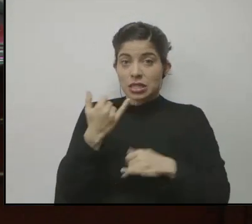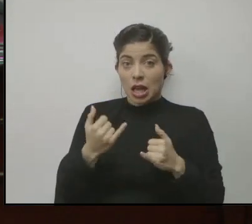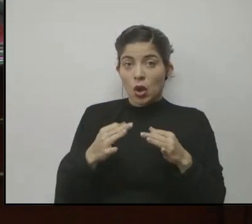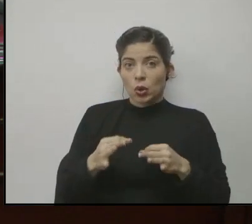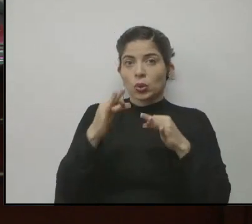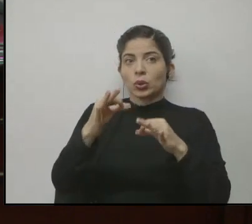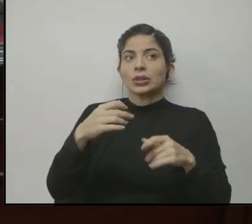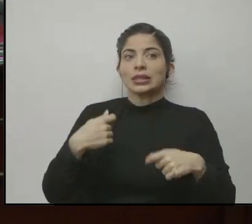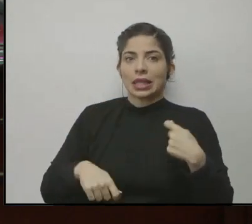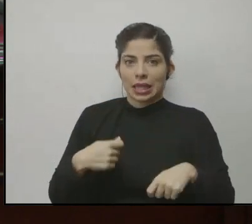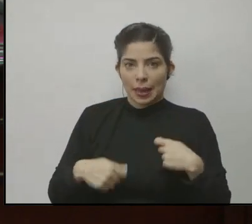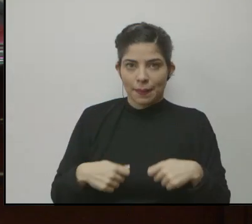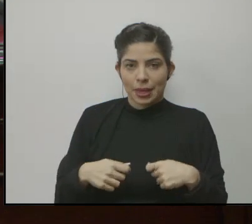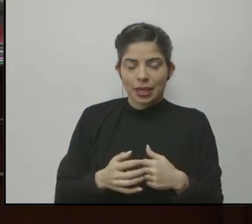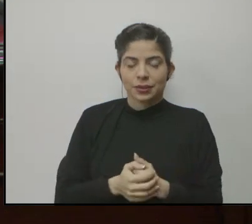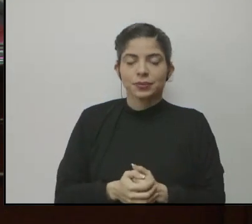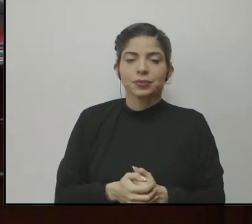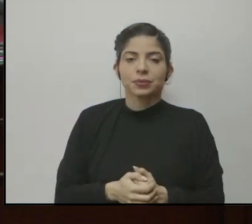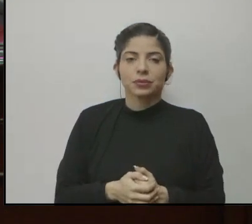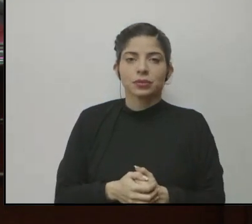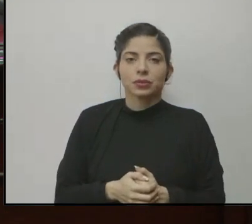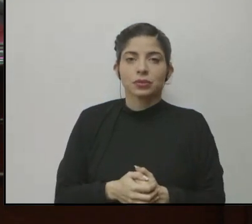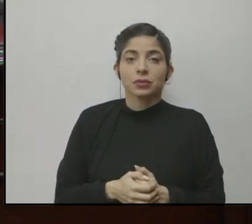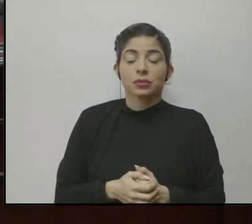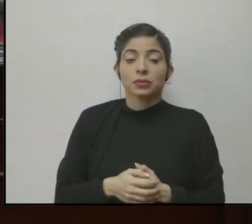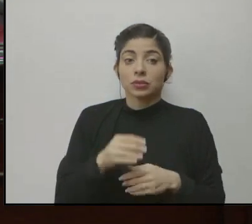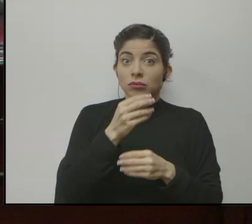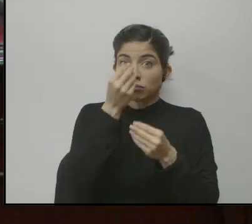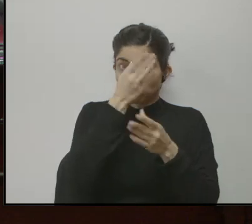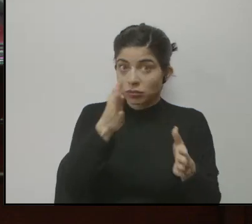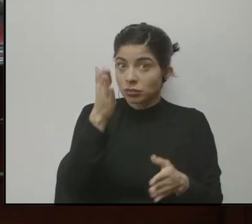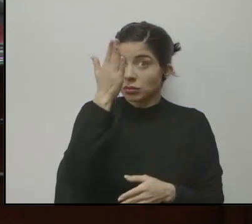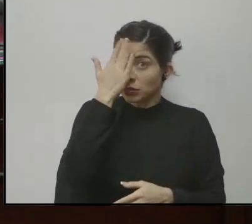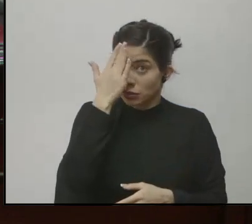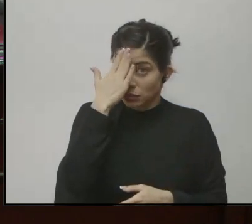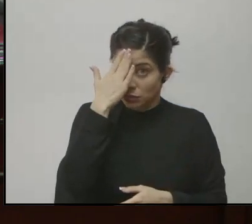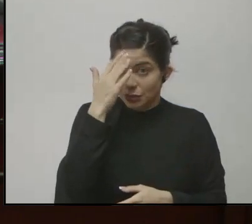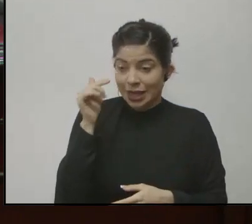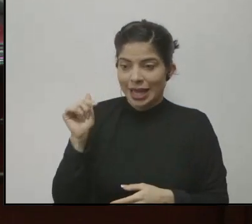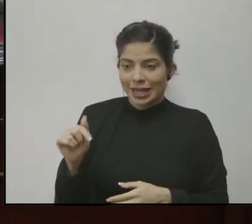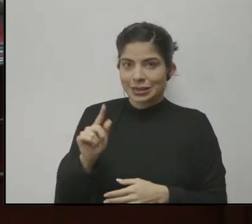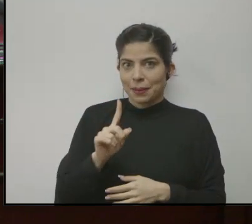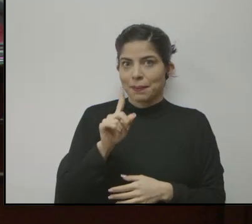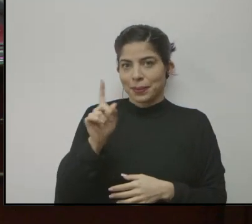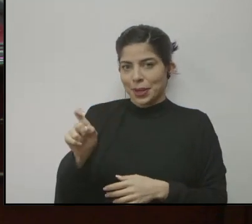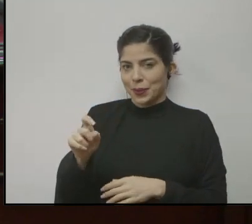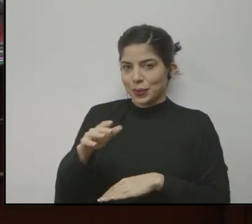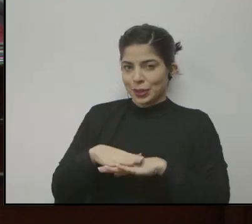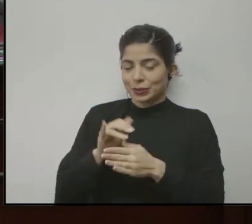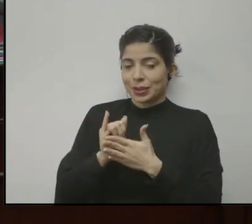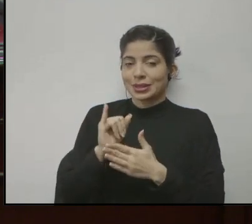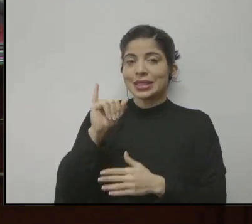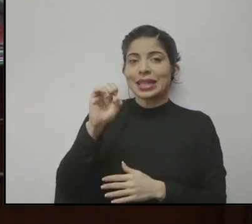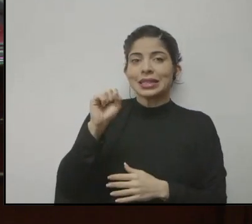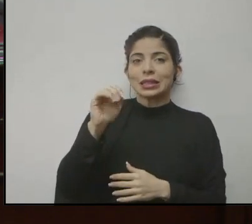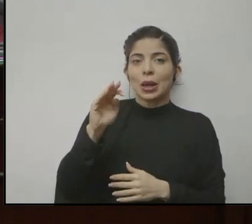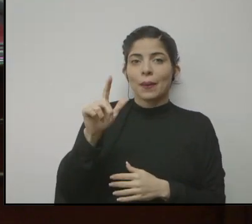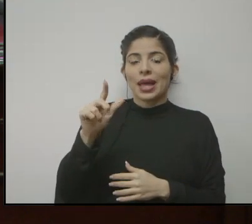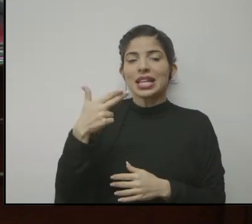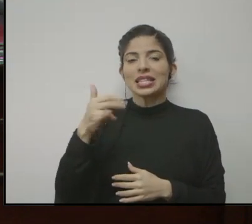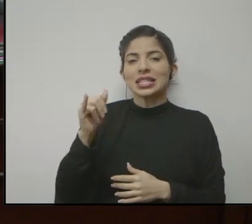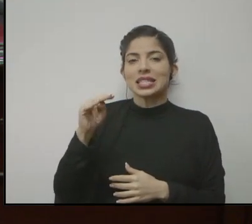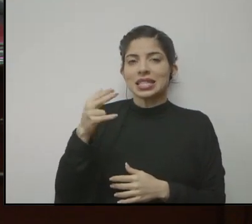septiembre. Habiendo dicho eso, y esta es una consulta que va en ese sentido, pregunta Isabel Chinchilla.